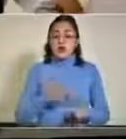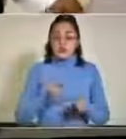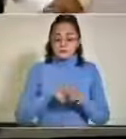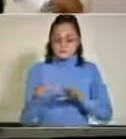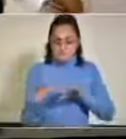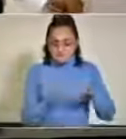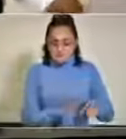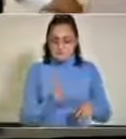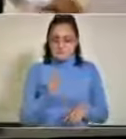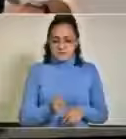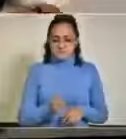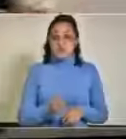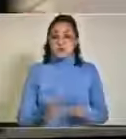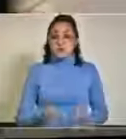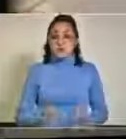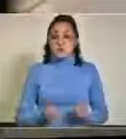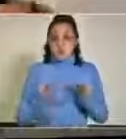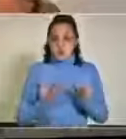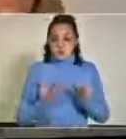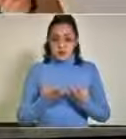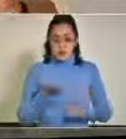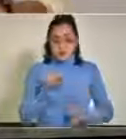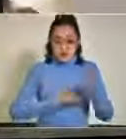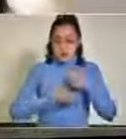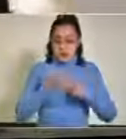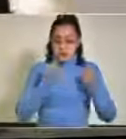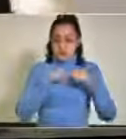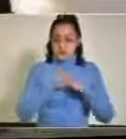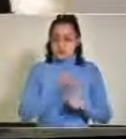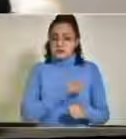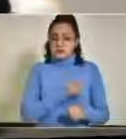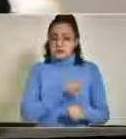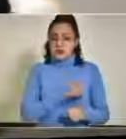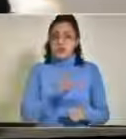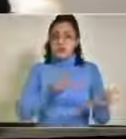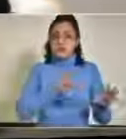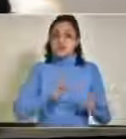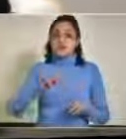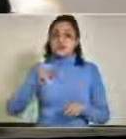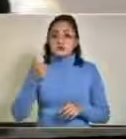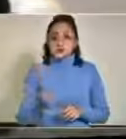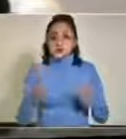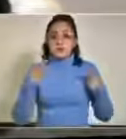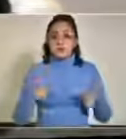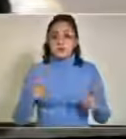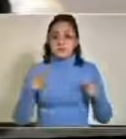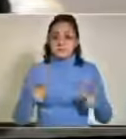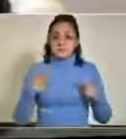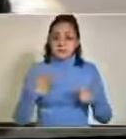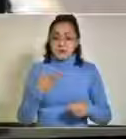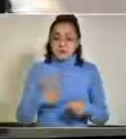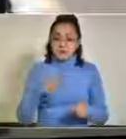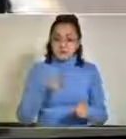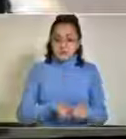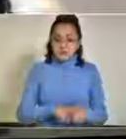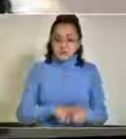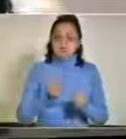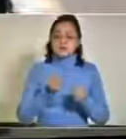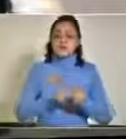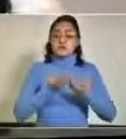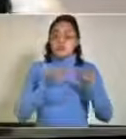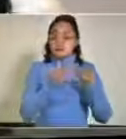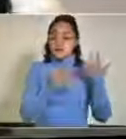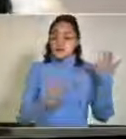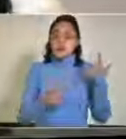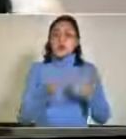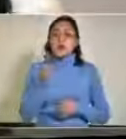hospitalización, en todo el sector tenemos 986 pacientes hospitalizados y de estos